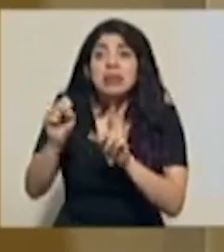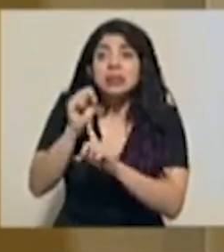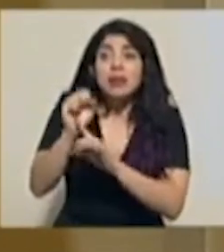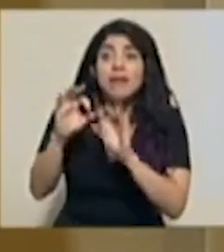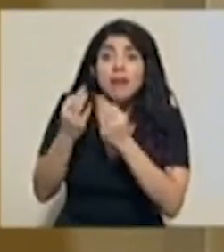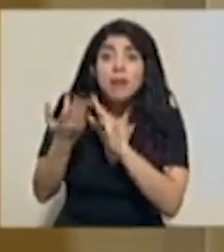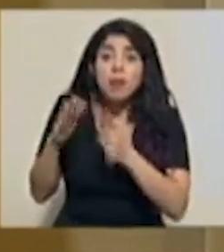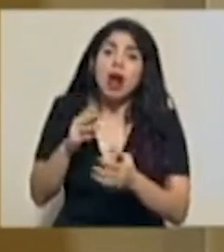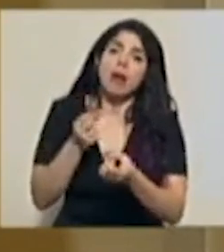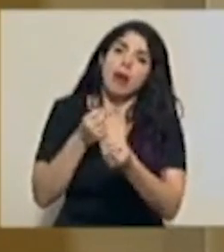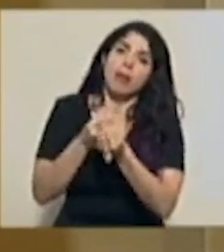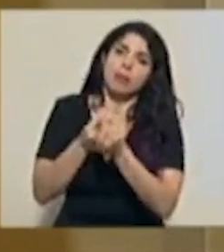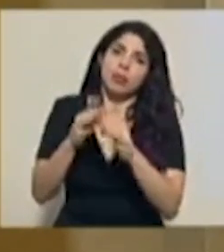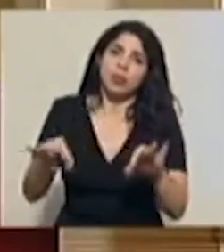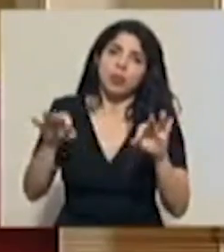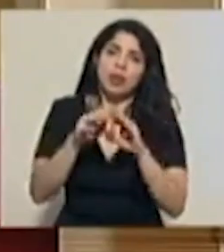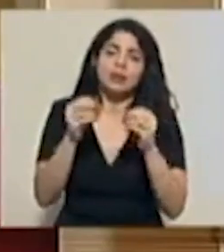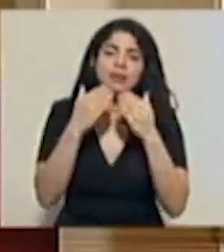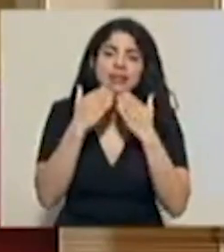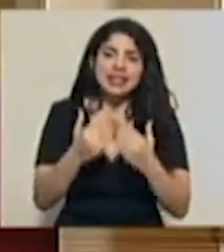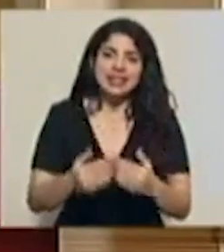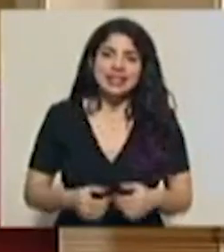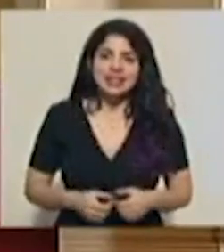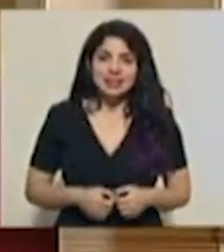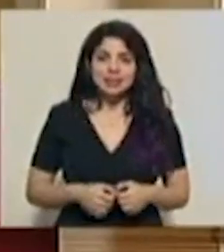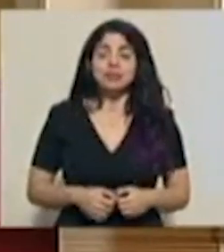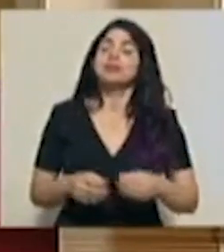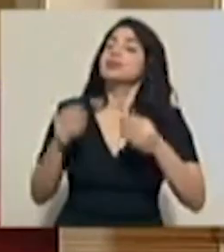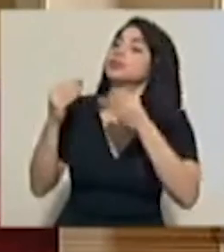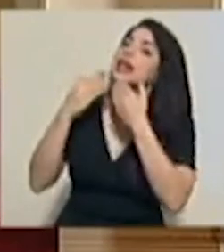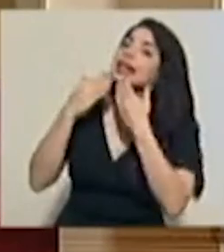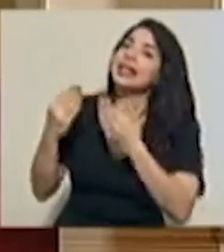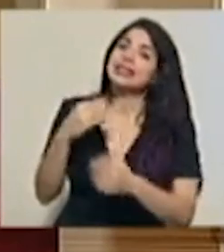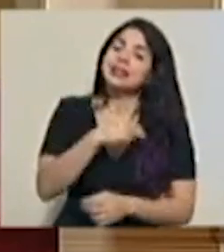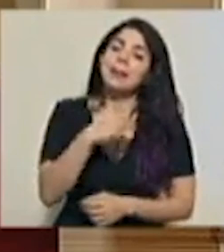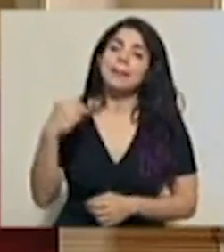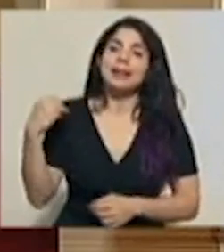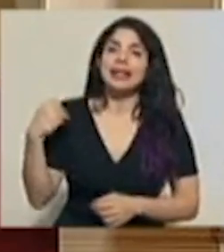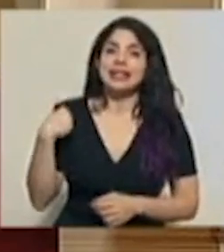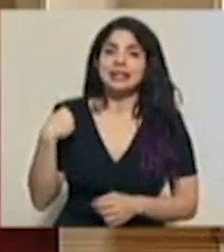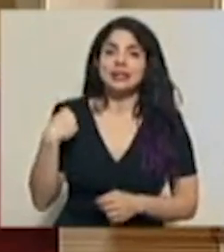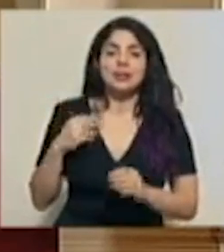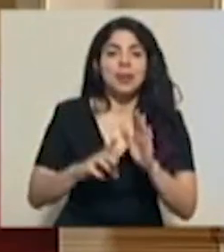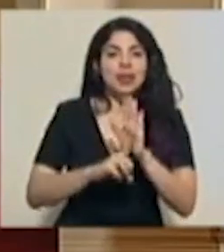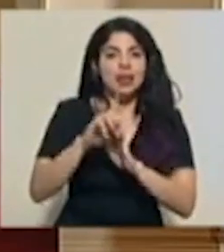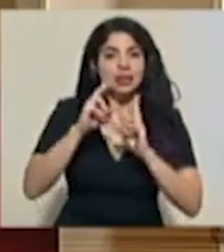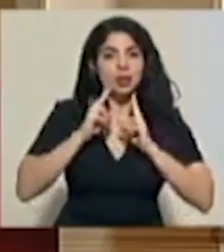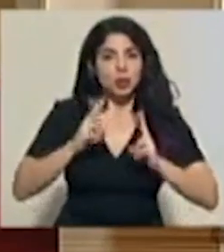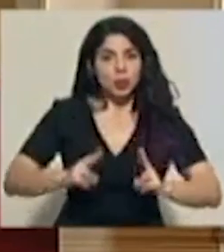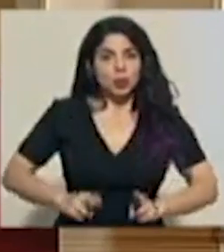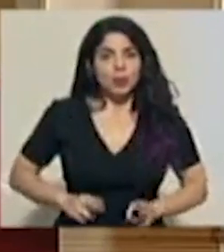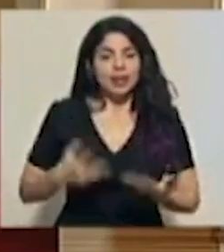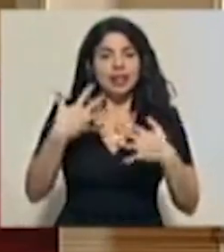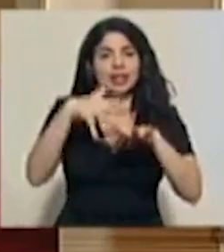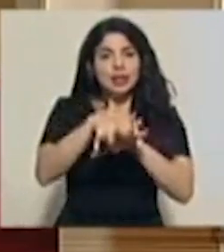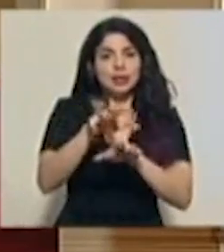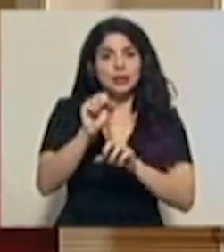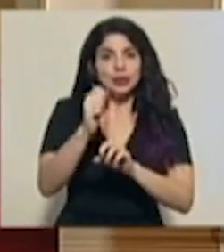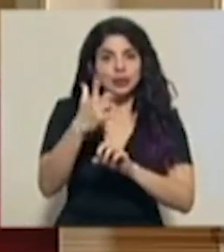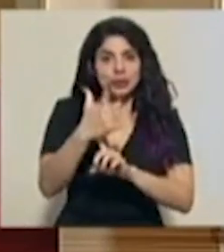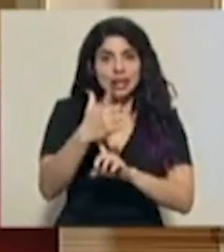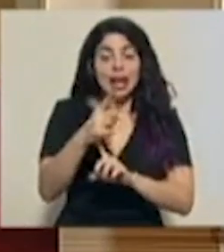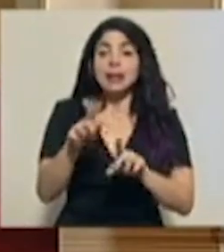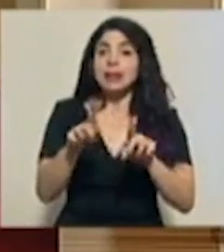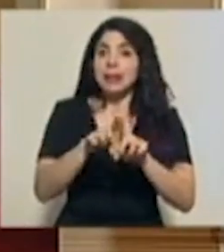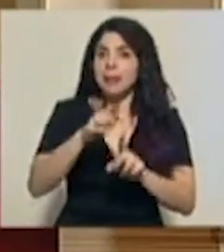miembro del hogar. Muchas gracias. Muchas gracias al Ministro de Desarrollo Humano e Inclusión Social y